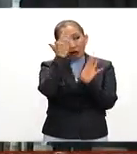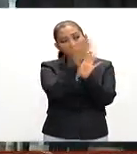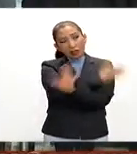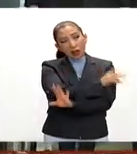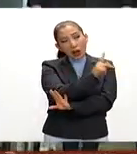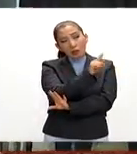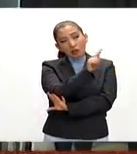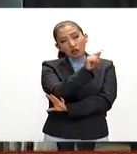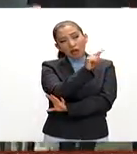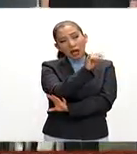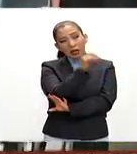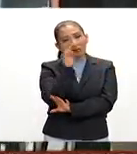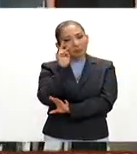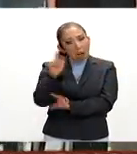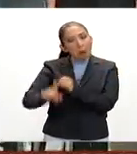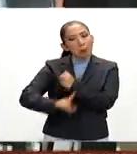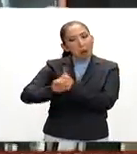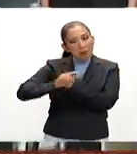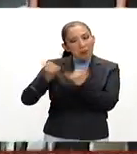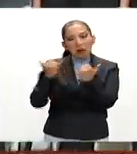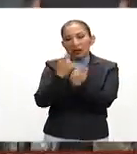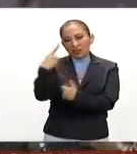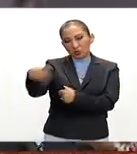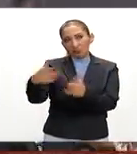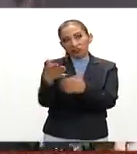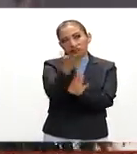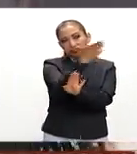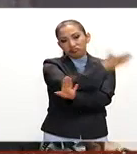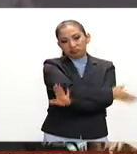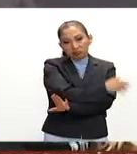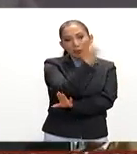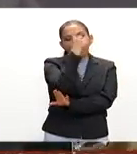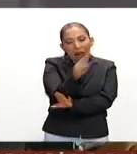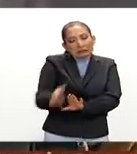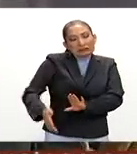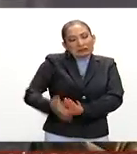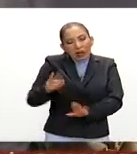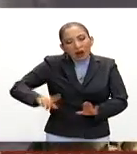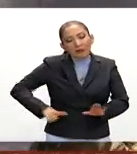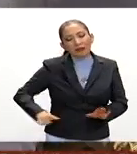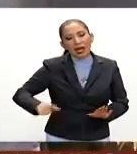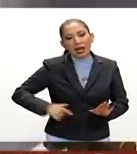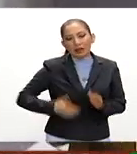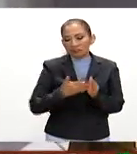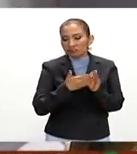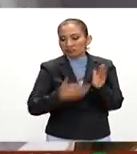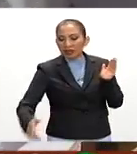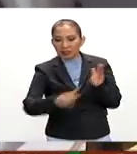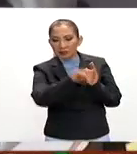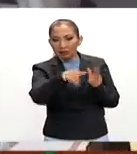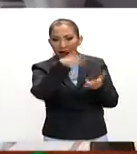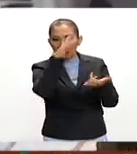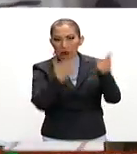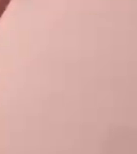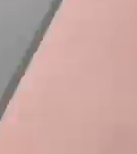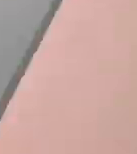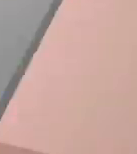Plutarco Elías Calles superó una serie de obstáculos y resistencias para reconstruir un Estado post-revolucionario